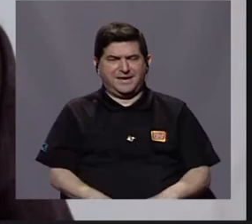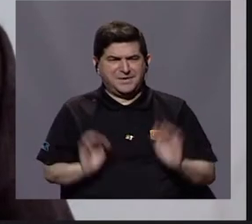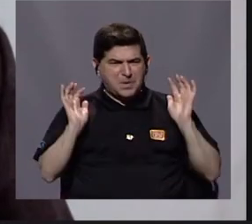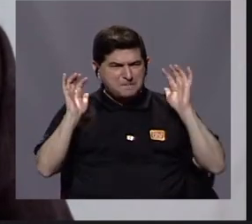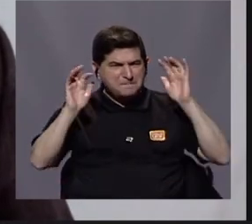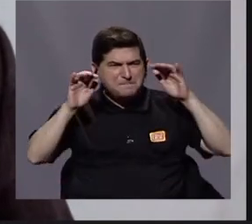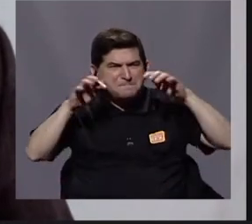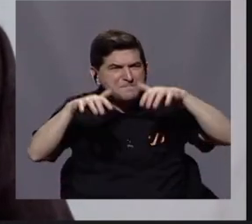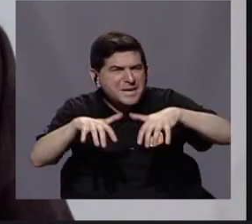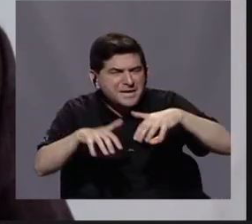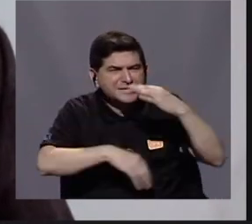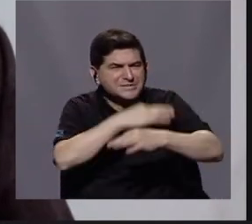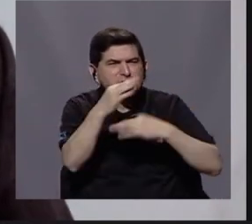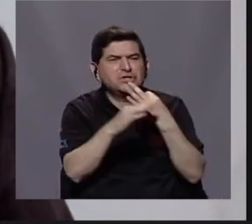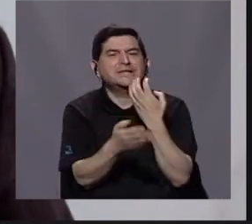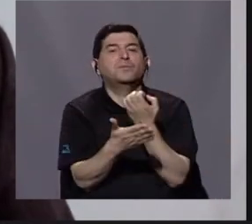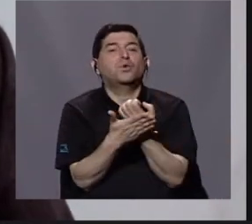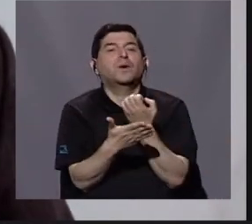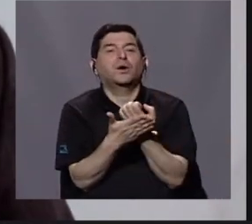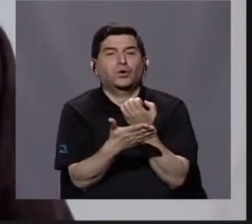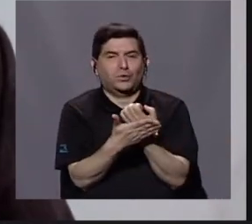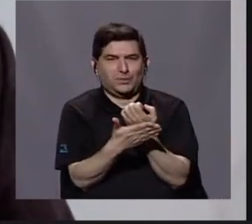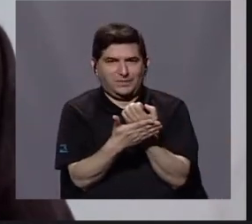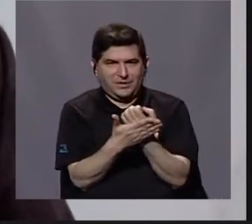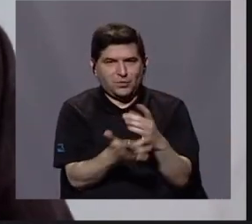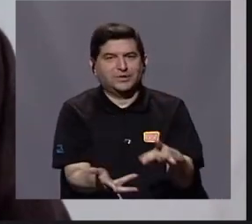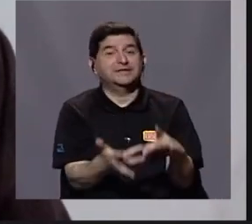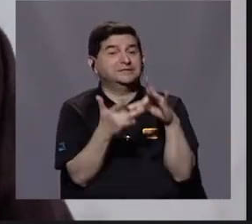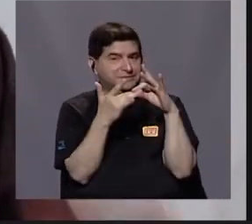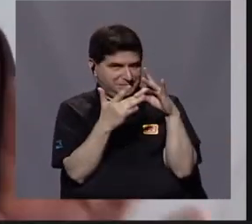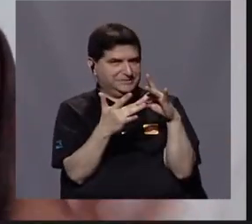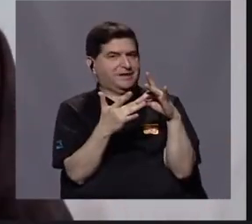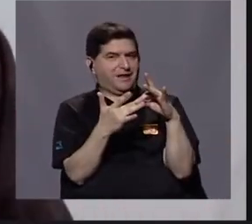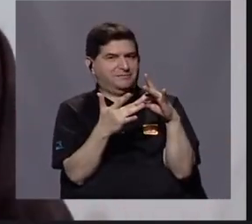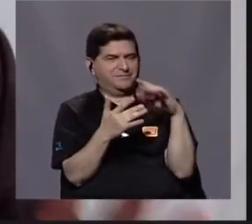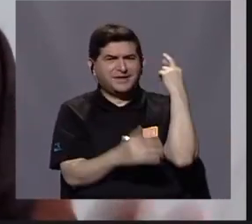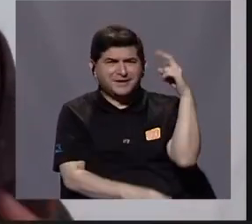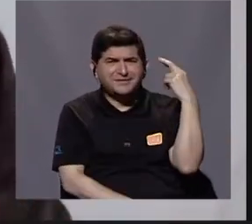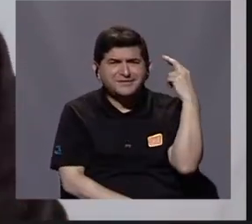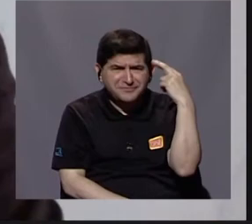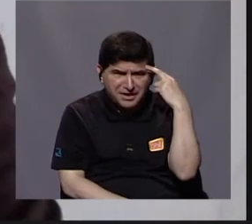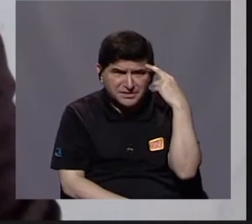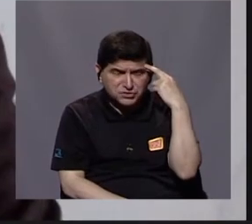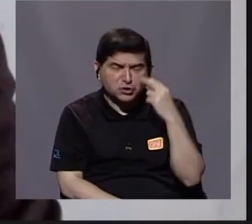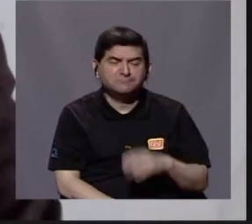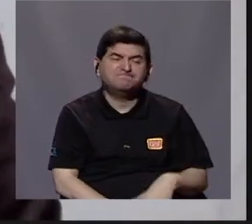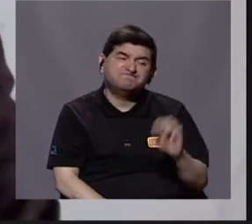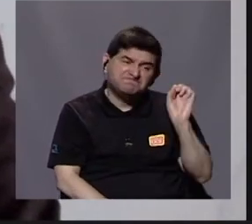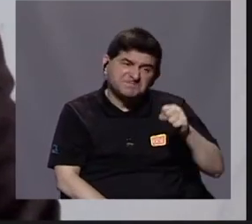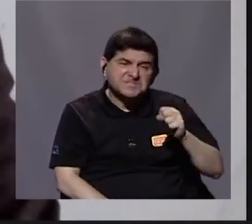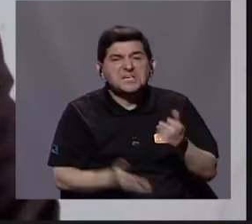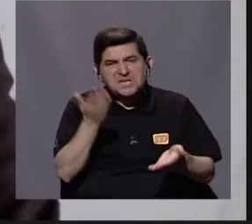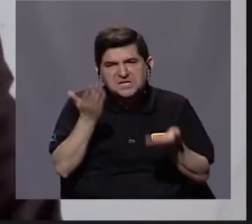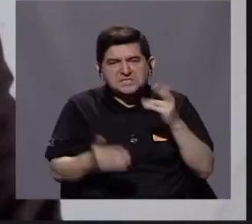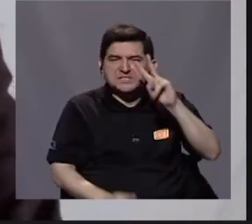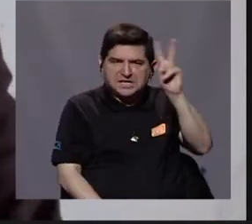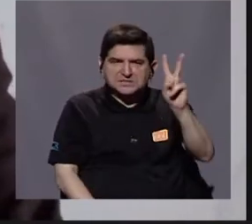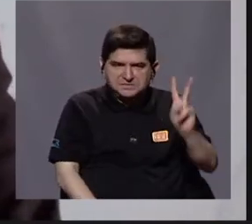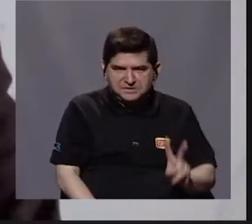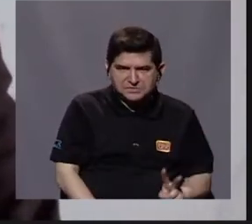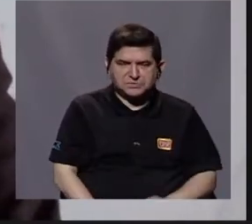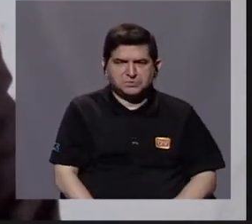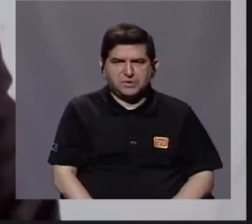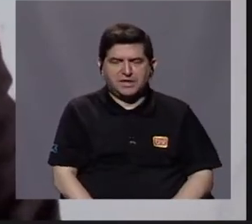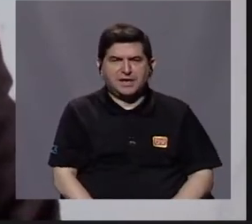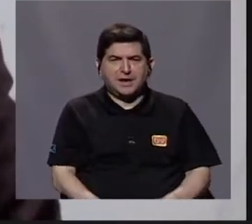es una migración de carácter económico, principalmente. decir, la motivación, si bien en el caso venezolano, un